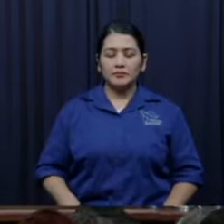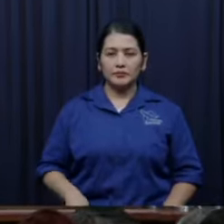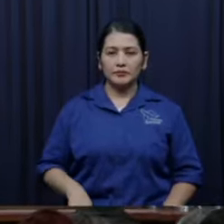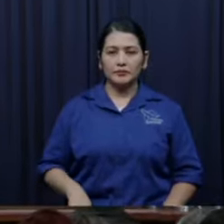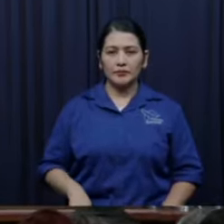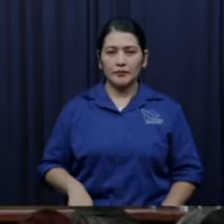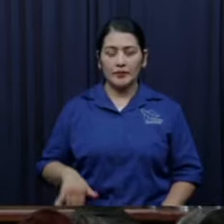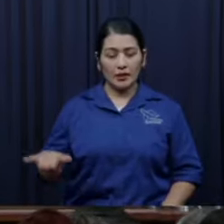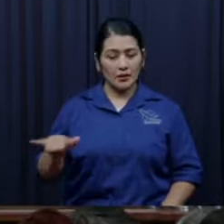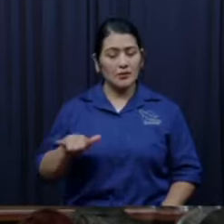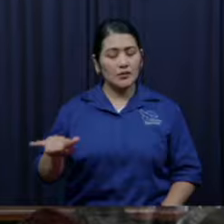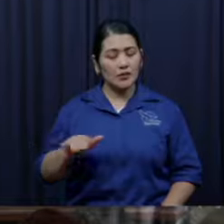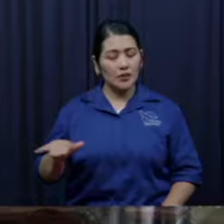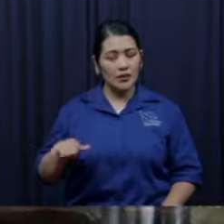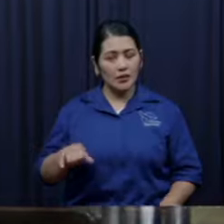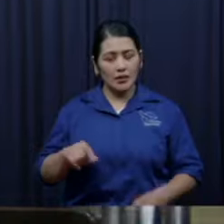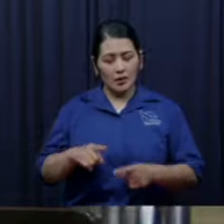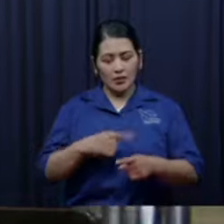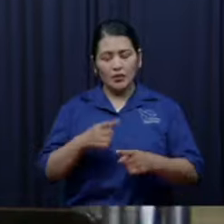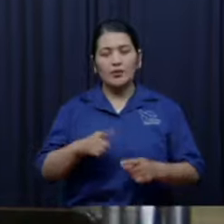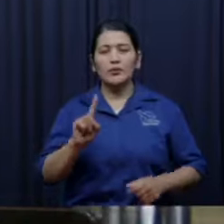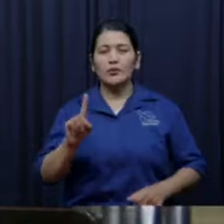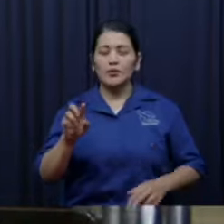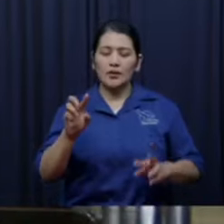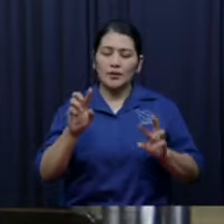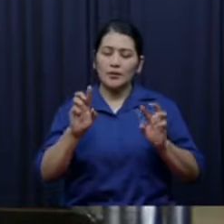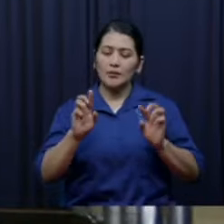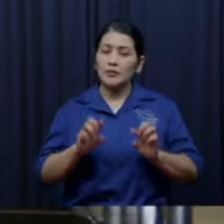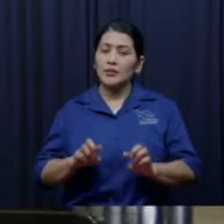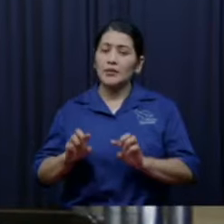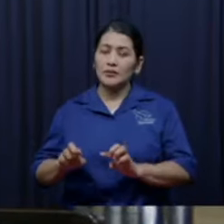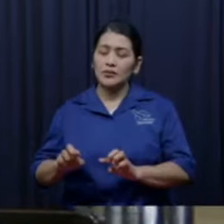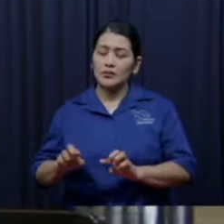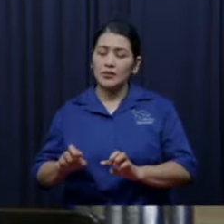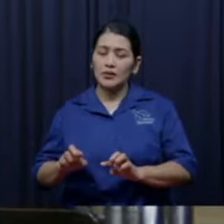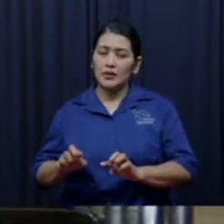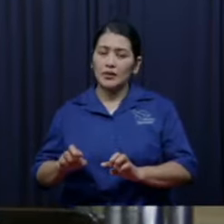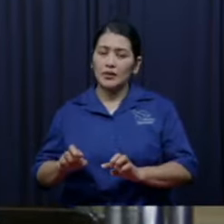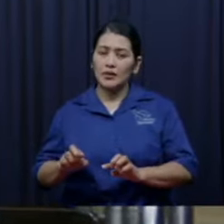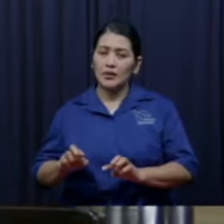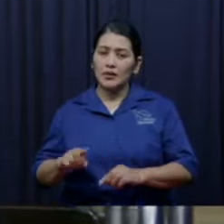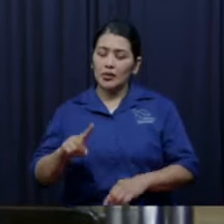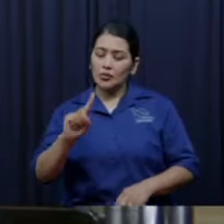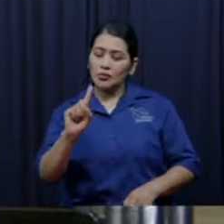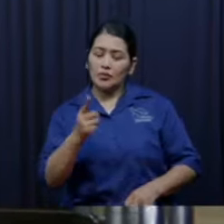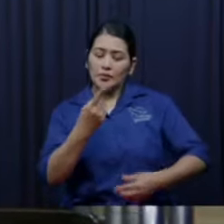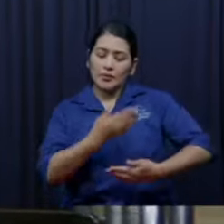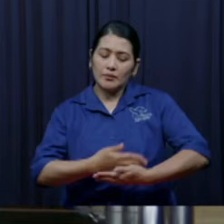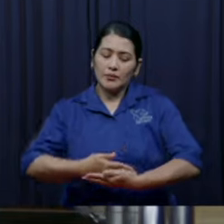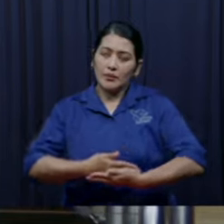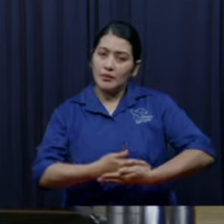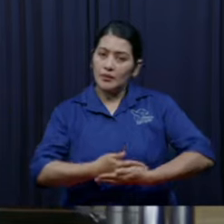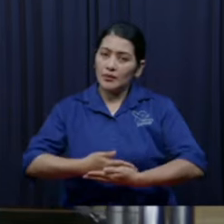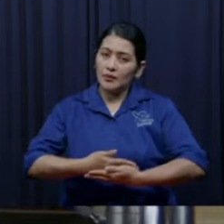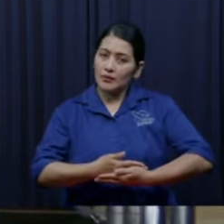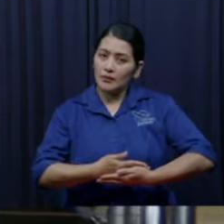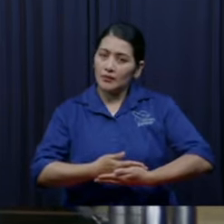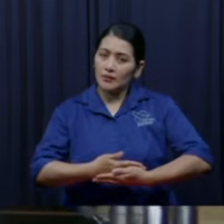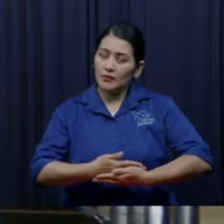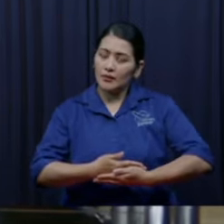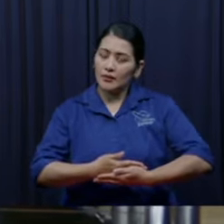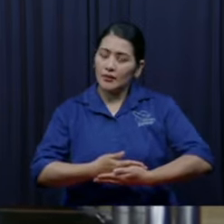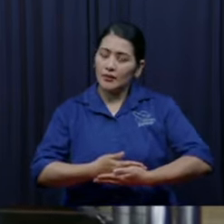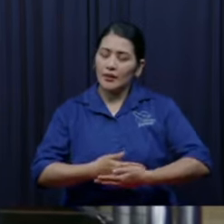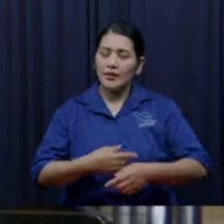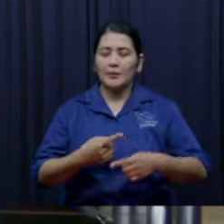no le toleraba nada pero después tuvo varios hijos y después vino ya su primer hijo le lleva